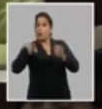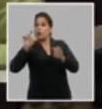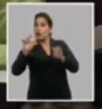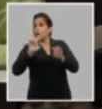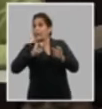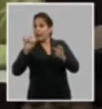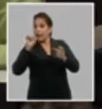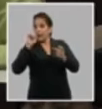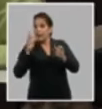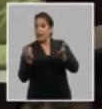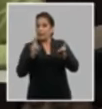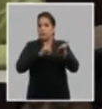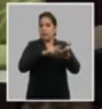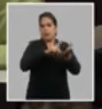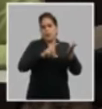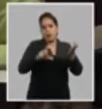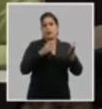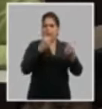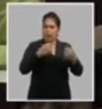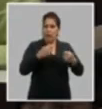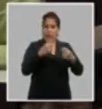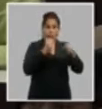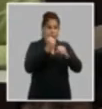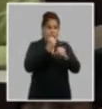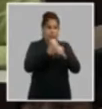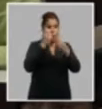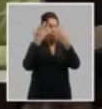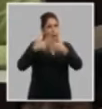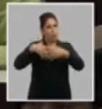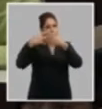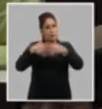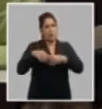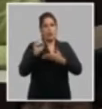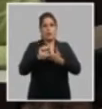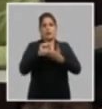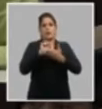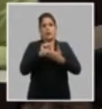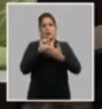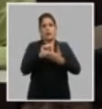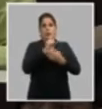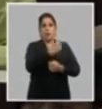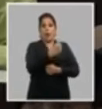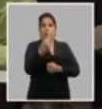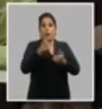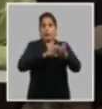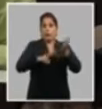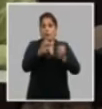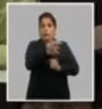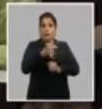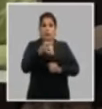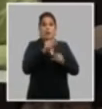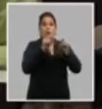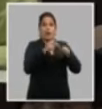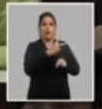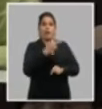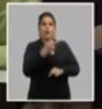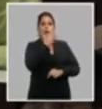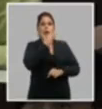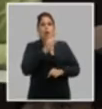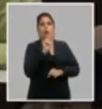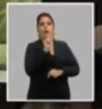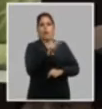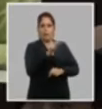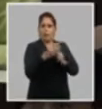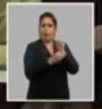en esos sectores estratégicos en los centros principales la producción y los servicios de cada territorio podamos contar con una vanguardia juvenil